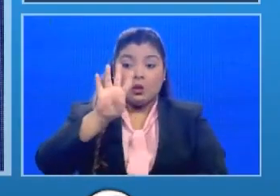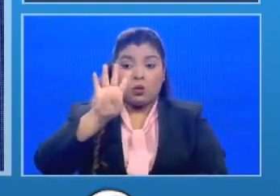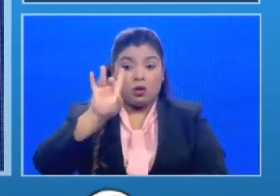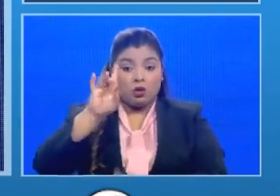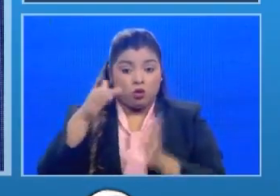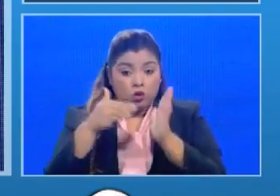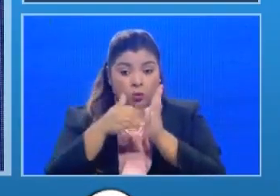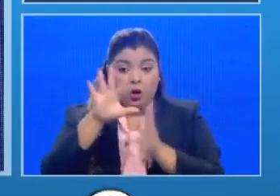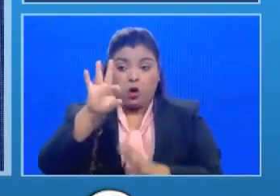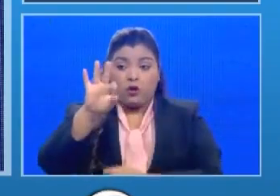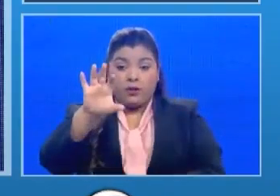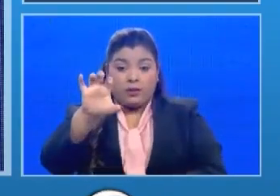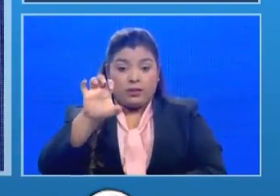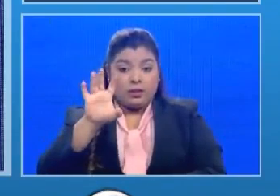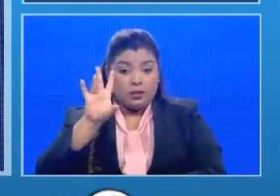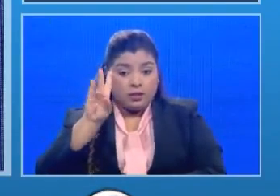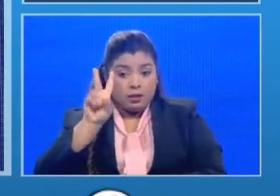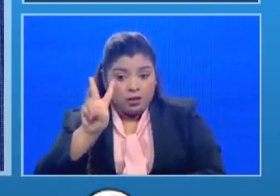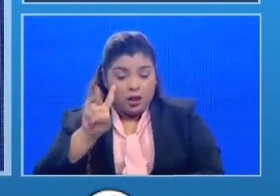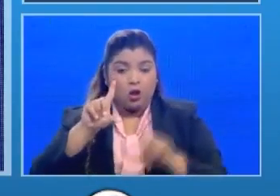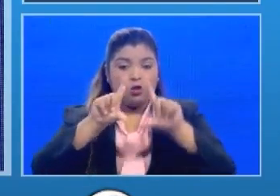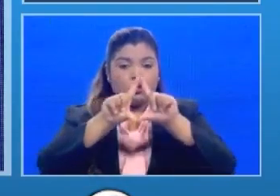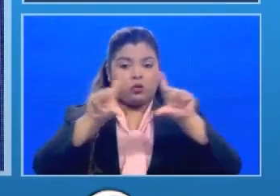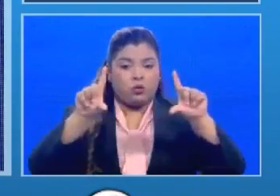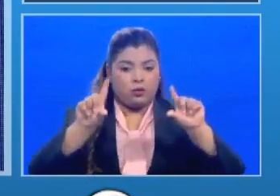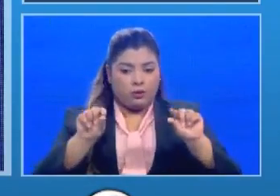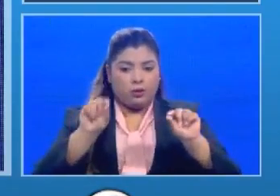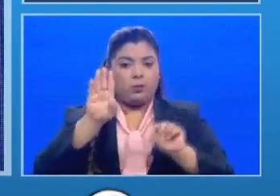mil 972 bonos